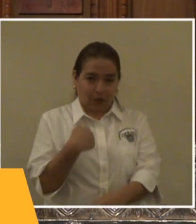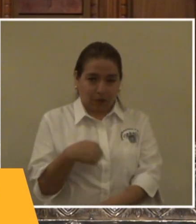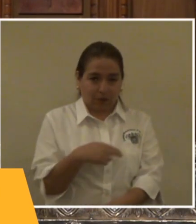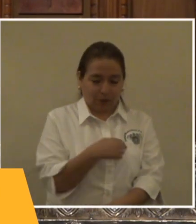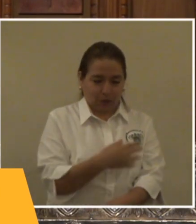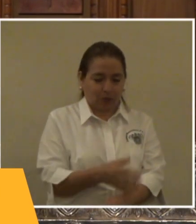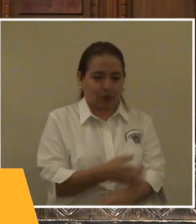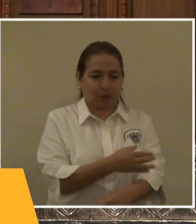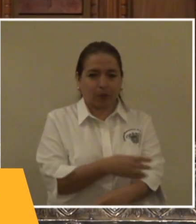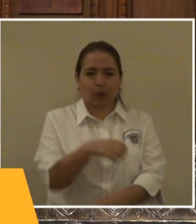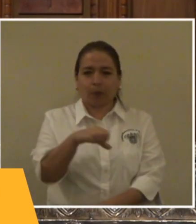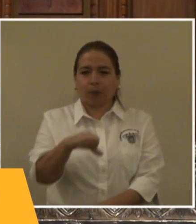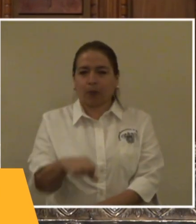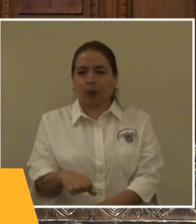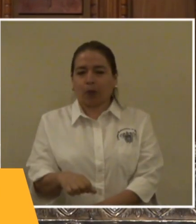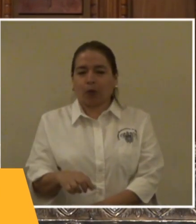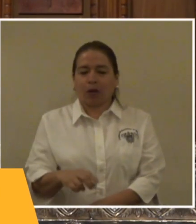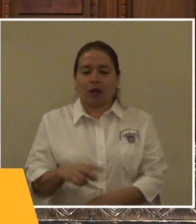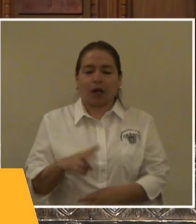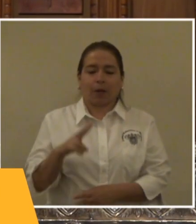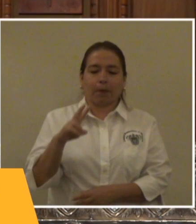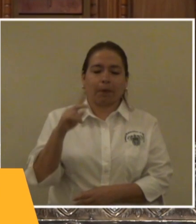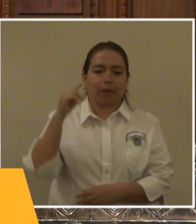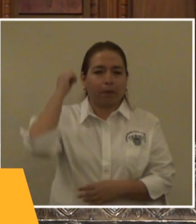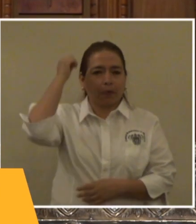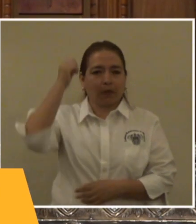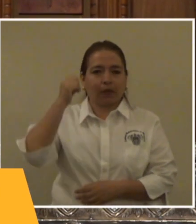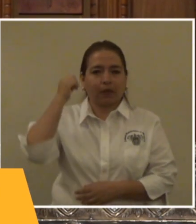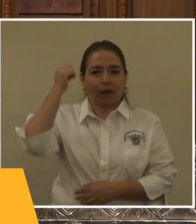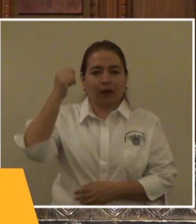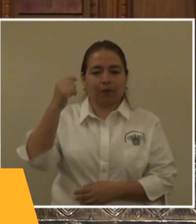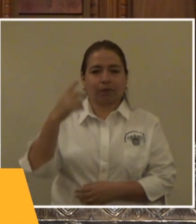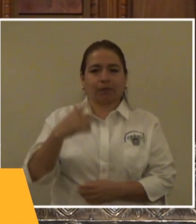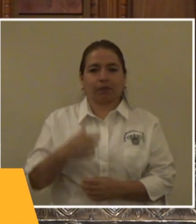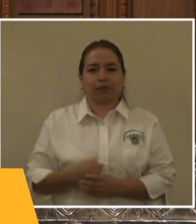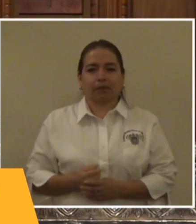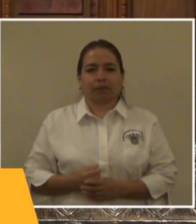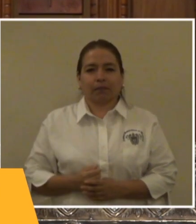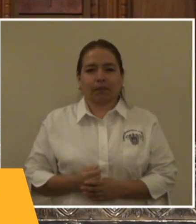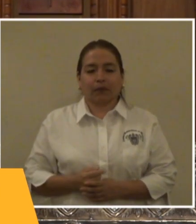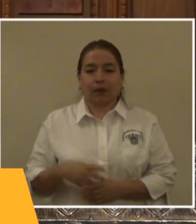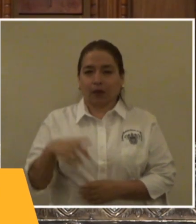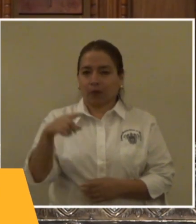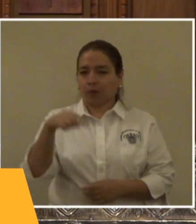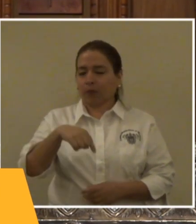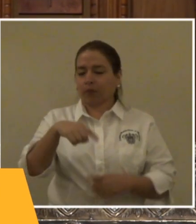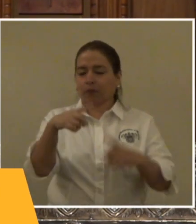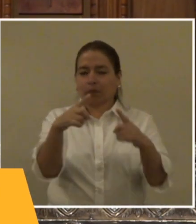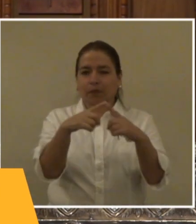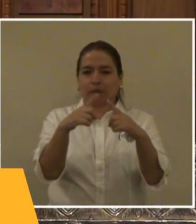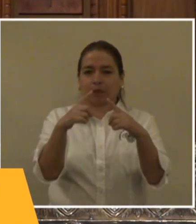en esta Vigilia Pascual. La Iglesia